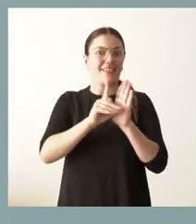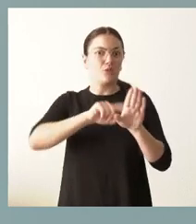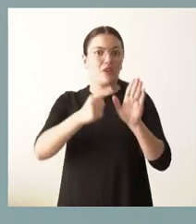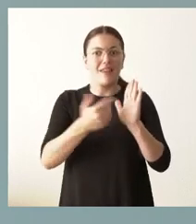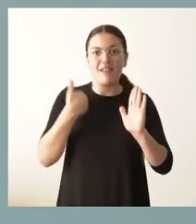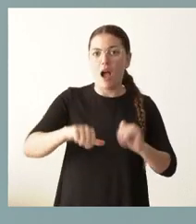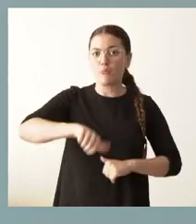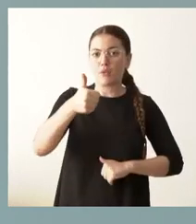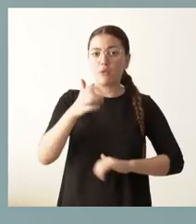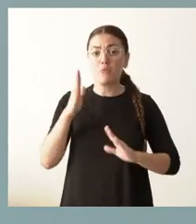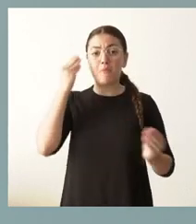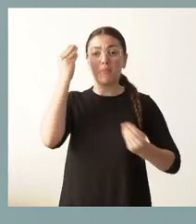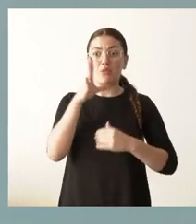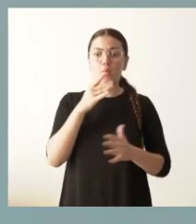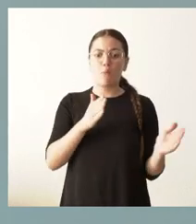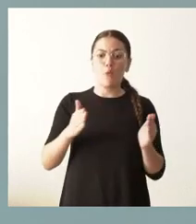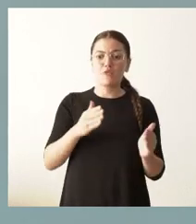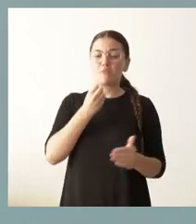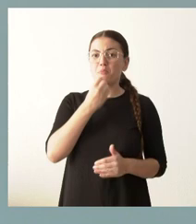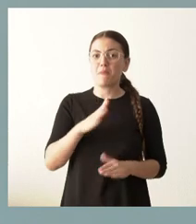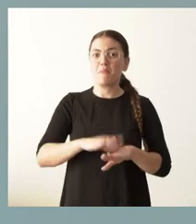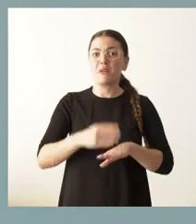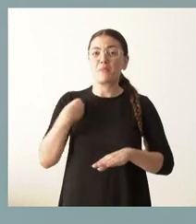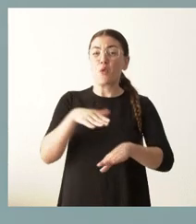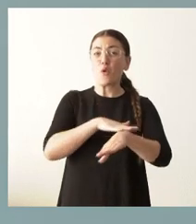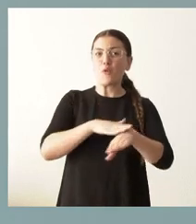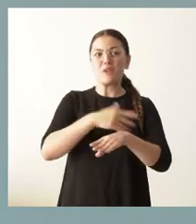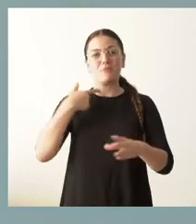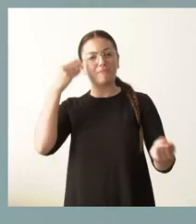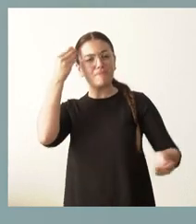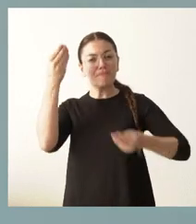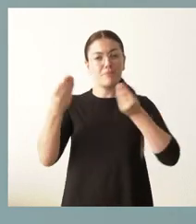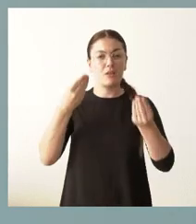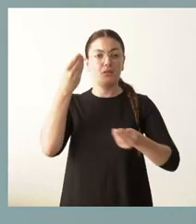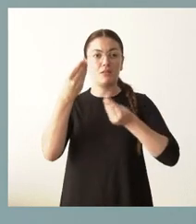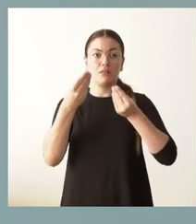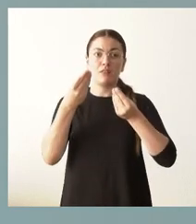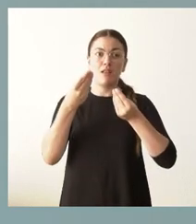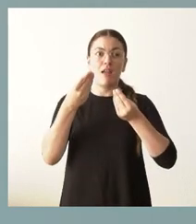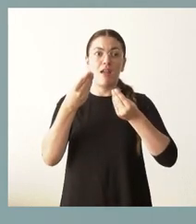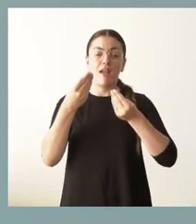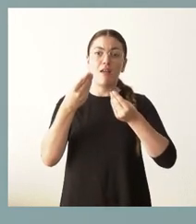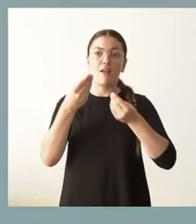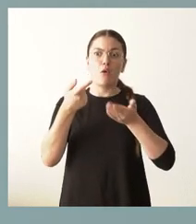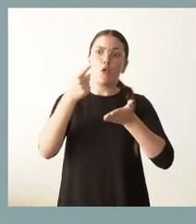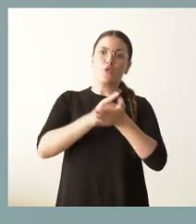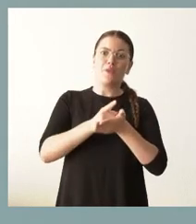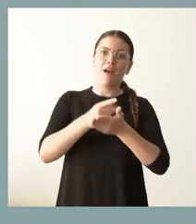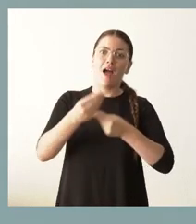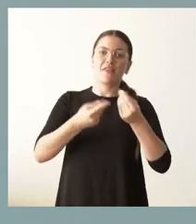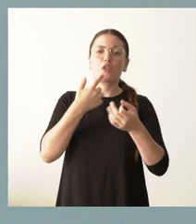Creo que sería un buen momento para que el Gobierno reflexionara y volviera a la senda del diálogo, si es que